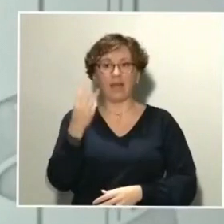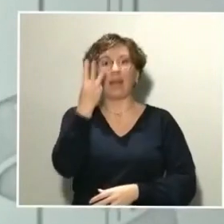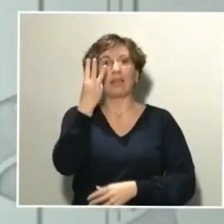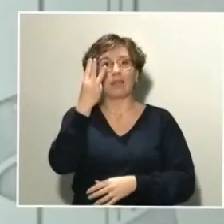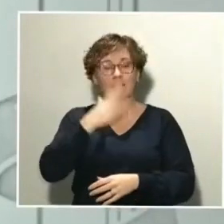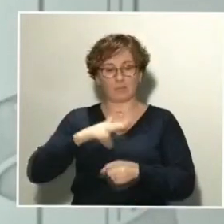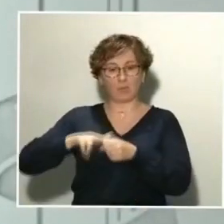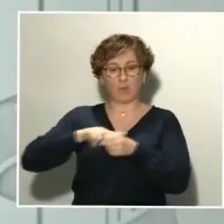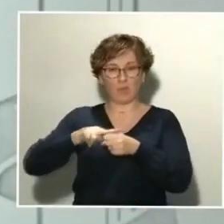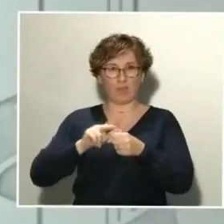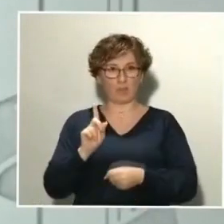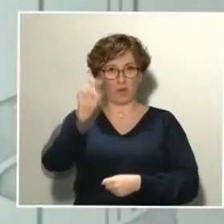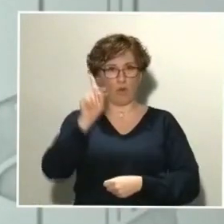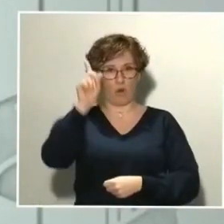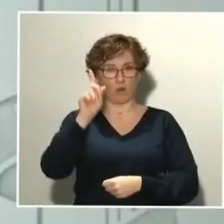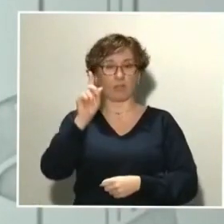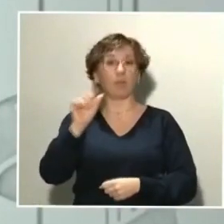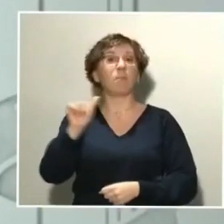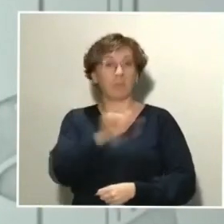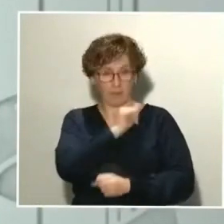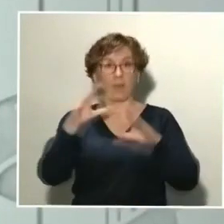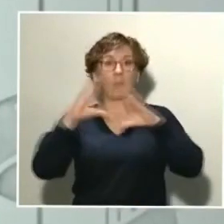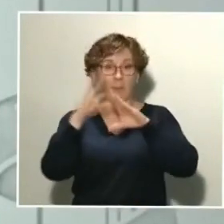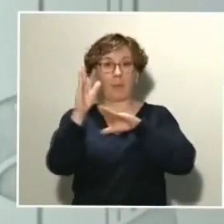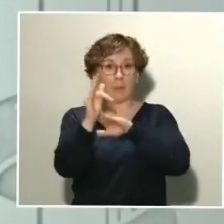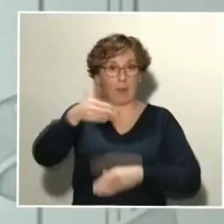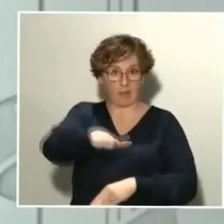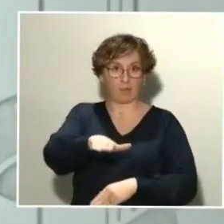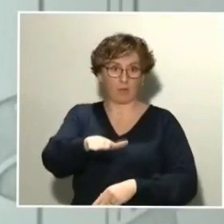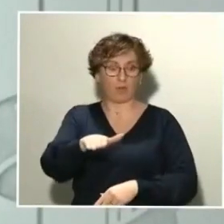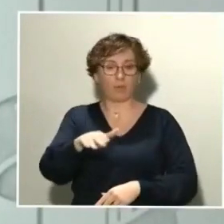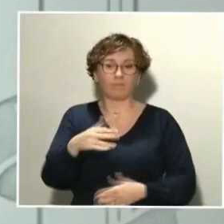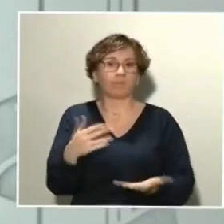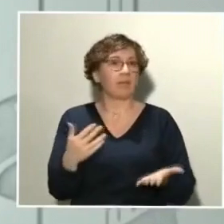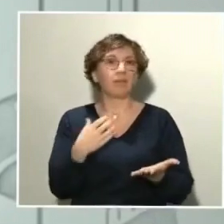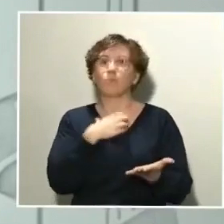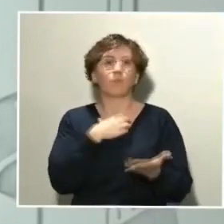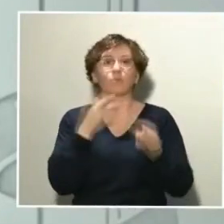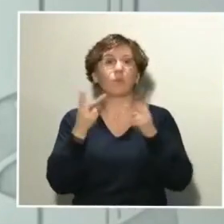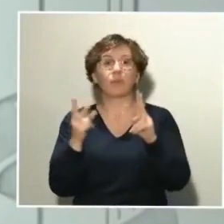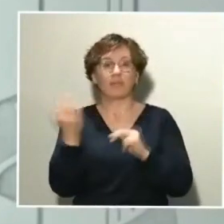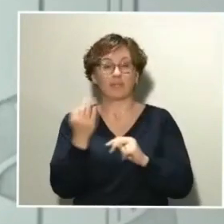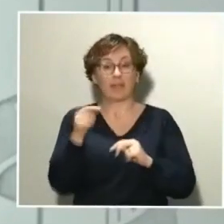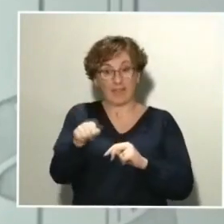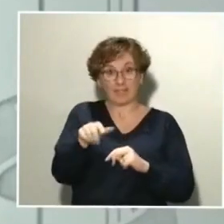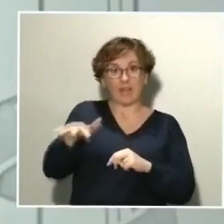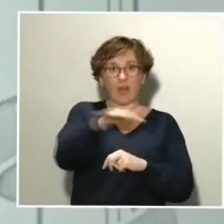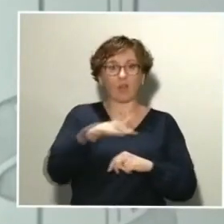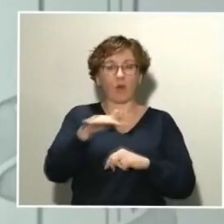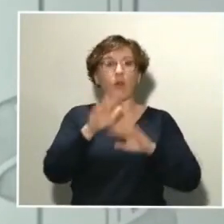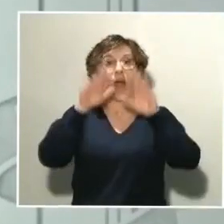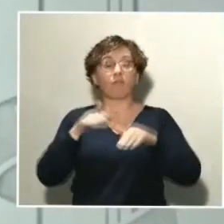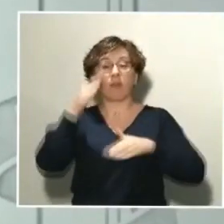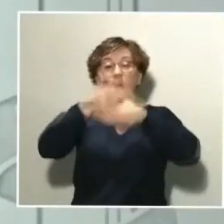un velatorio. No podemos permitir que se conviertan en puntos de superdiseminación de la enfermedad, como